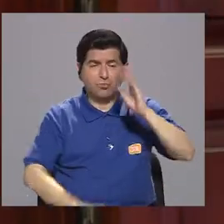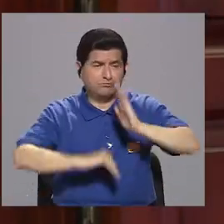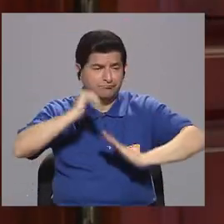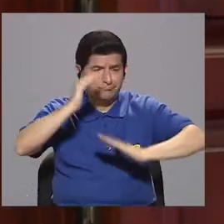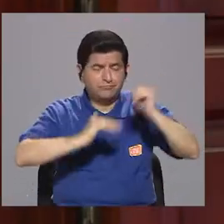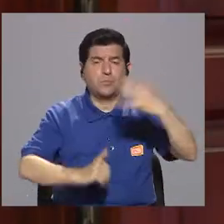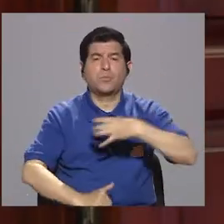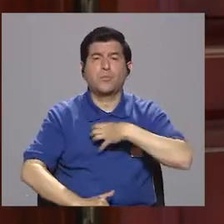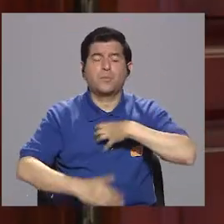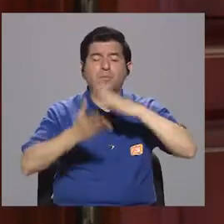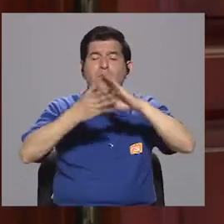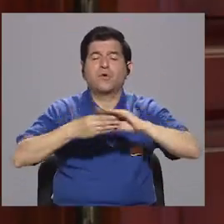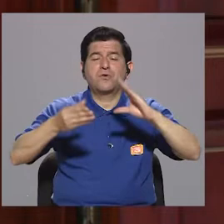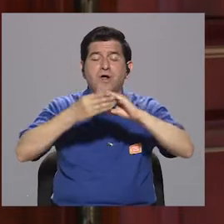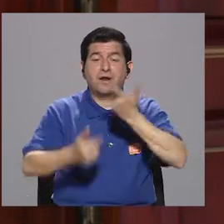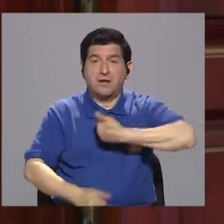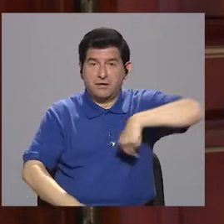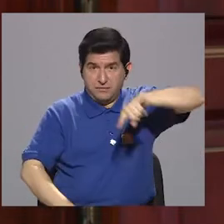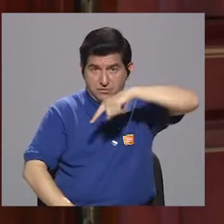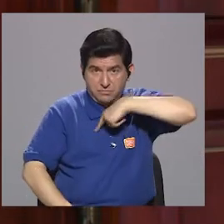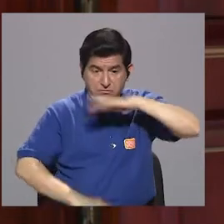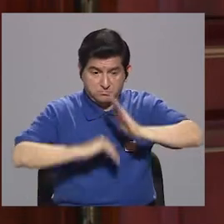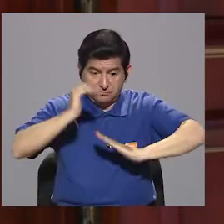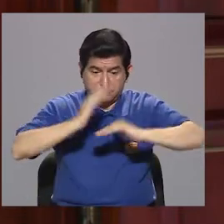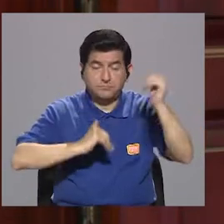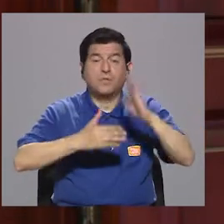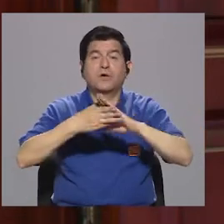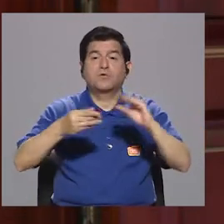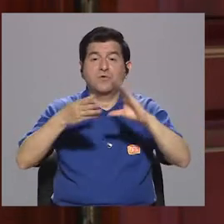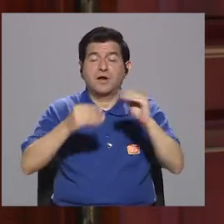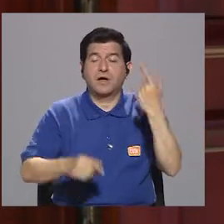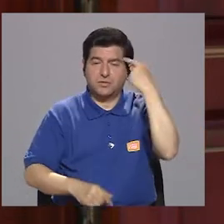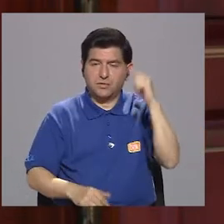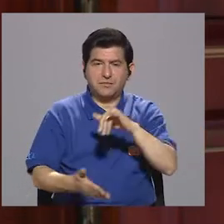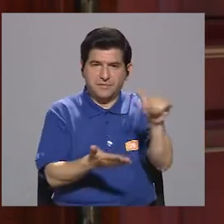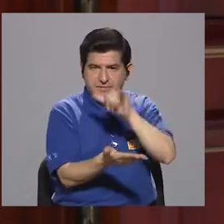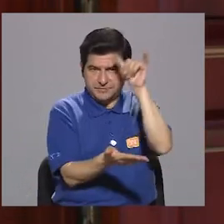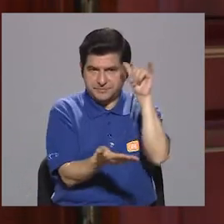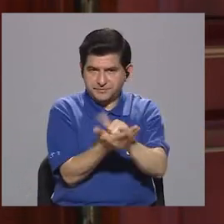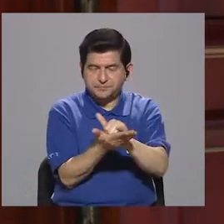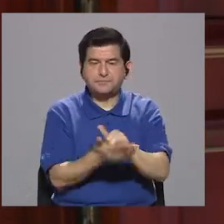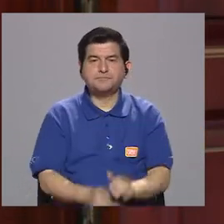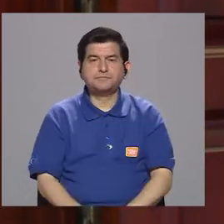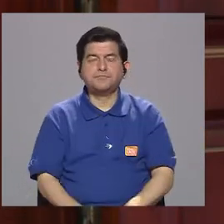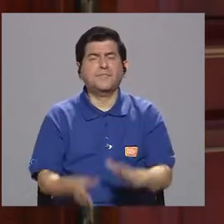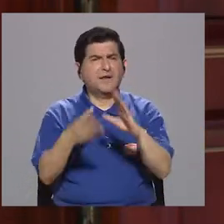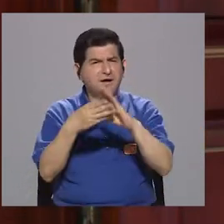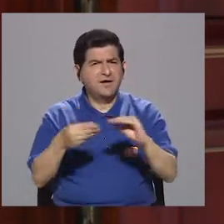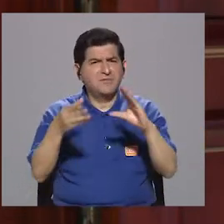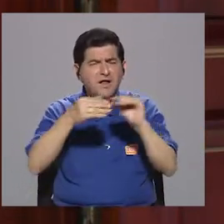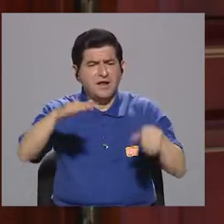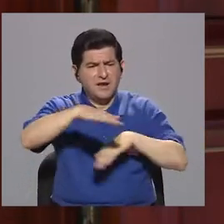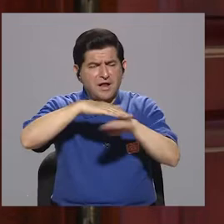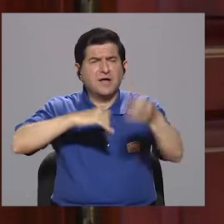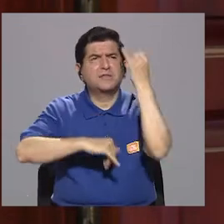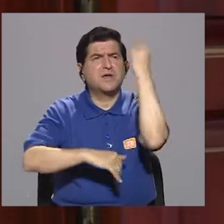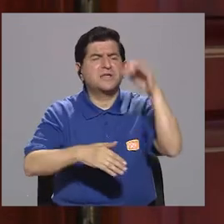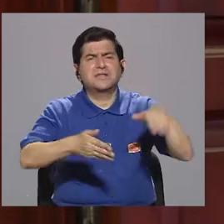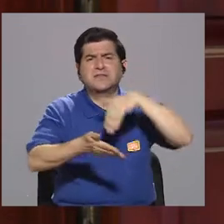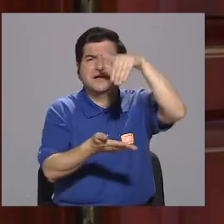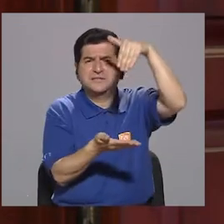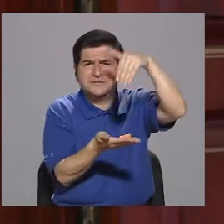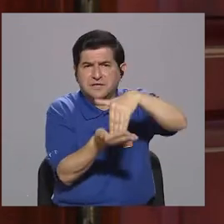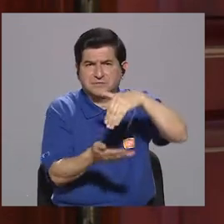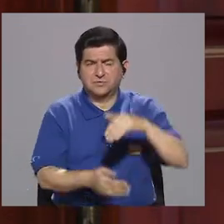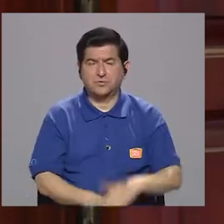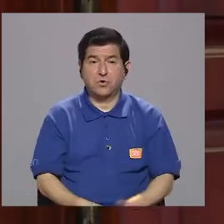construir su propio relato. Y nosotros hemos venido construyendo un relato para la ciudad de San José. Y ese relato se basa en un concepto central